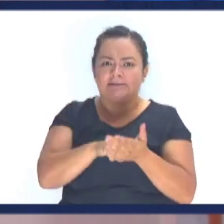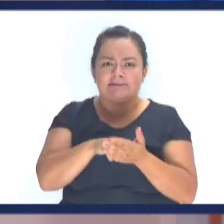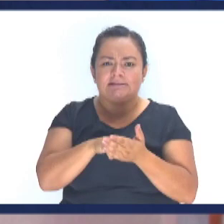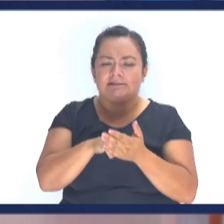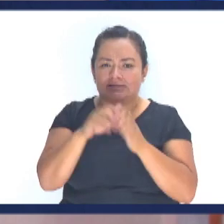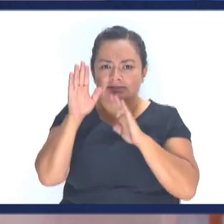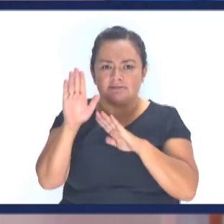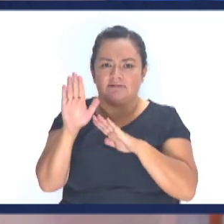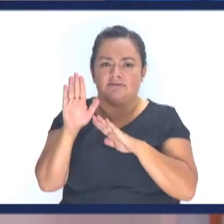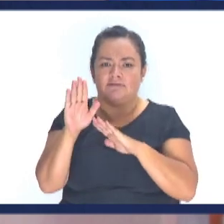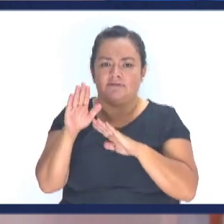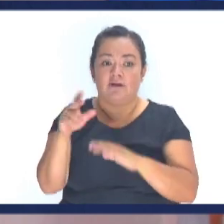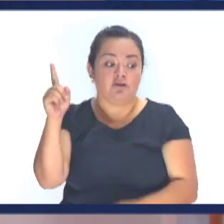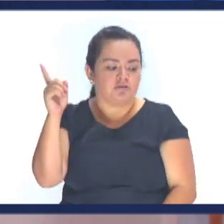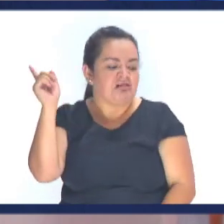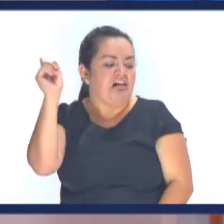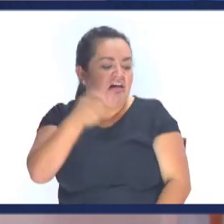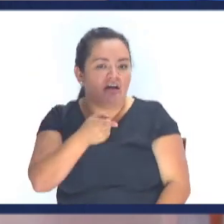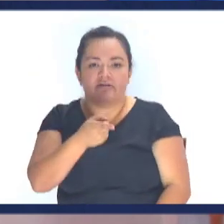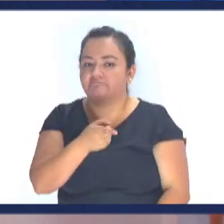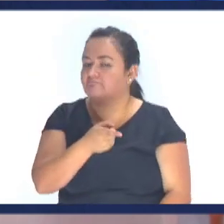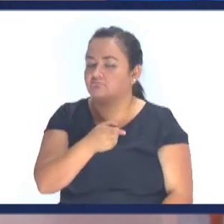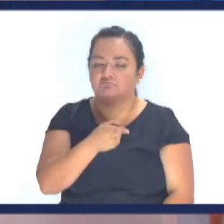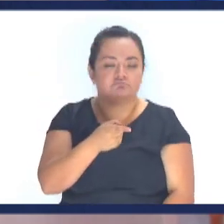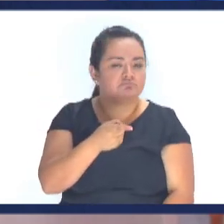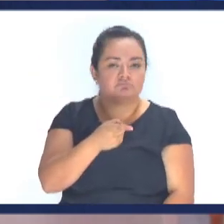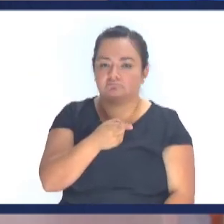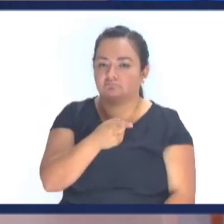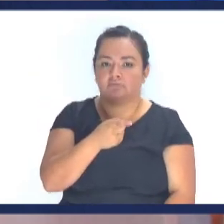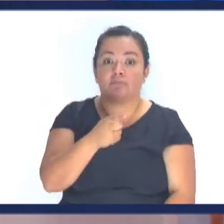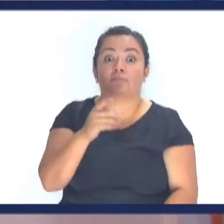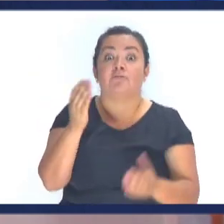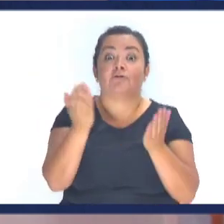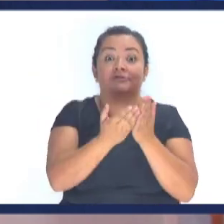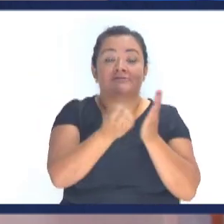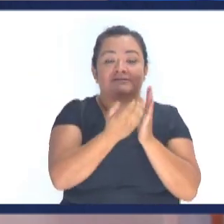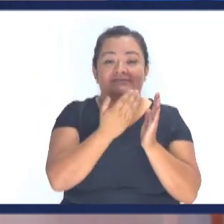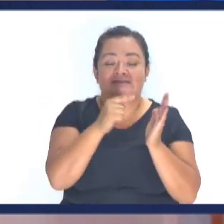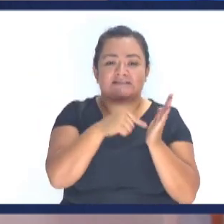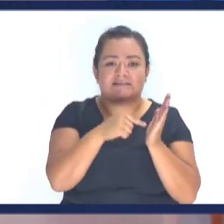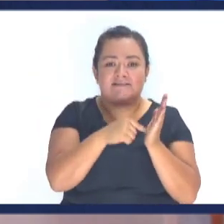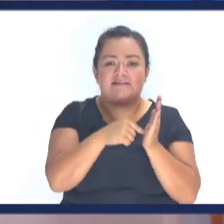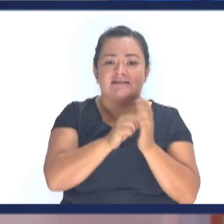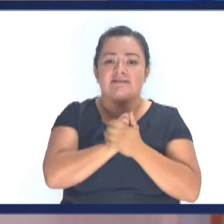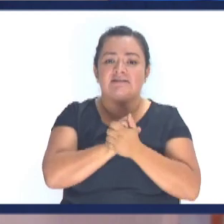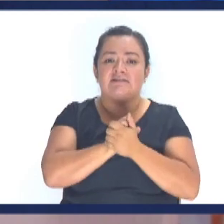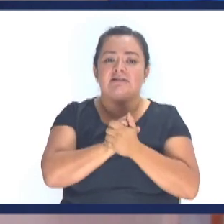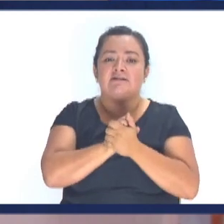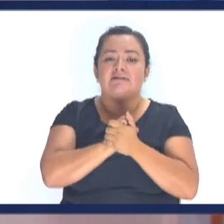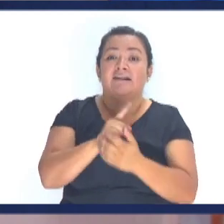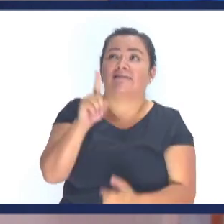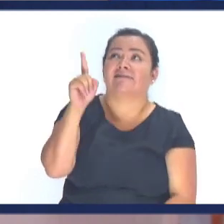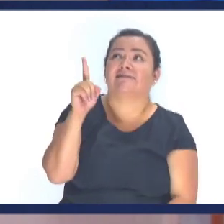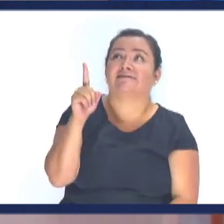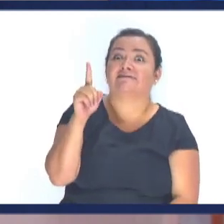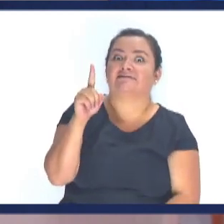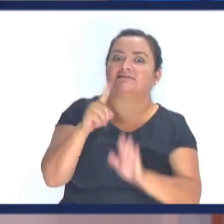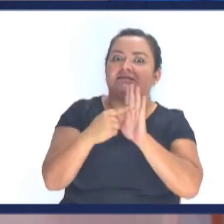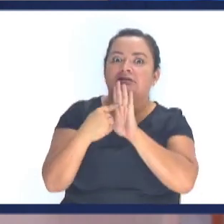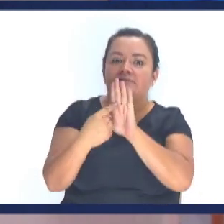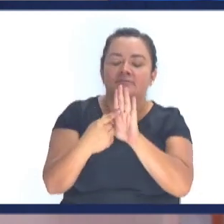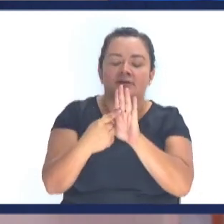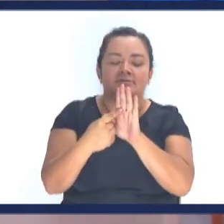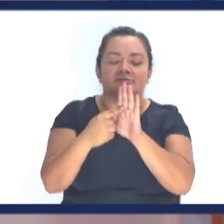rodillas No de ninguna manera Por eso la palabra Por Colosenses Capítulo 1 Versículo 15 Nos dice Él es la